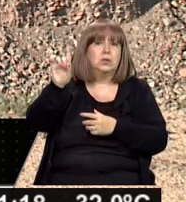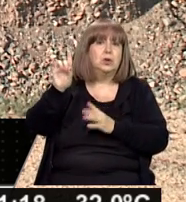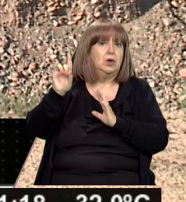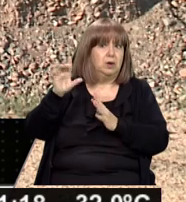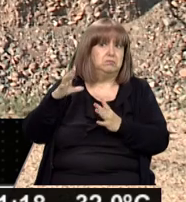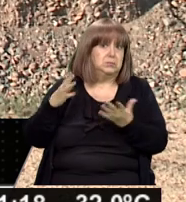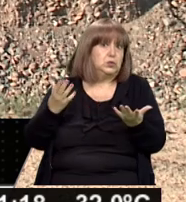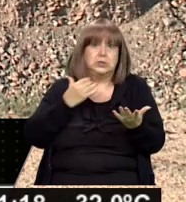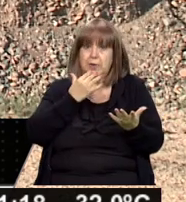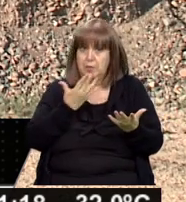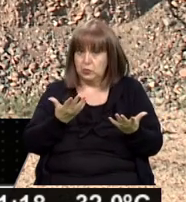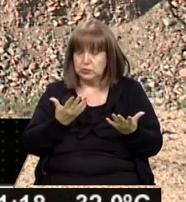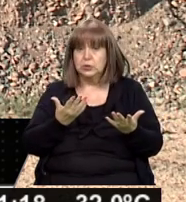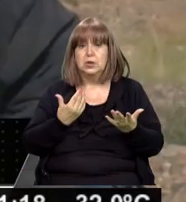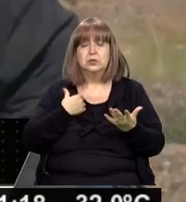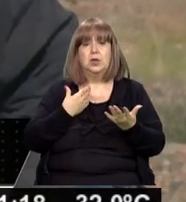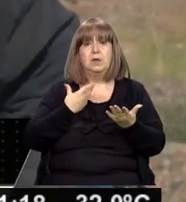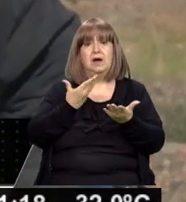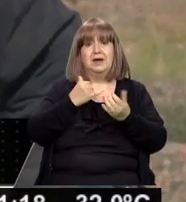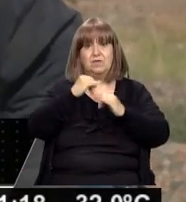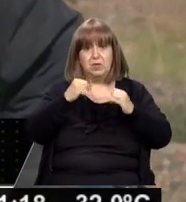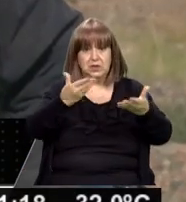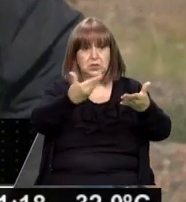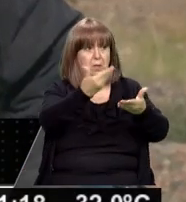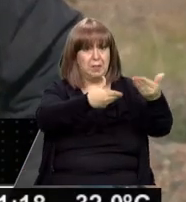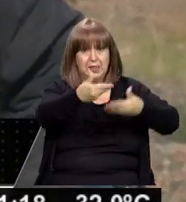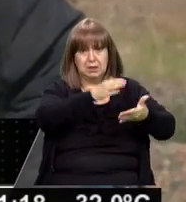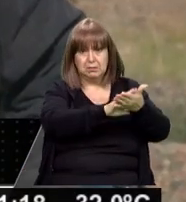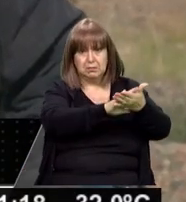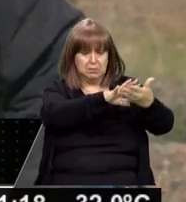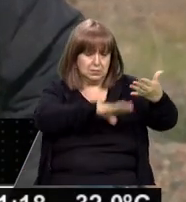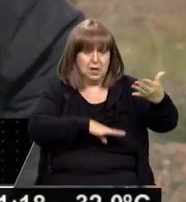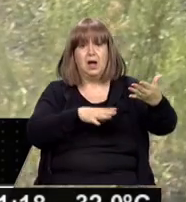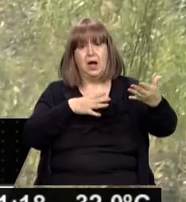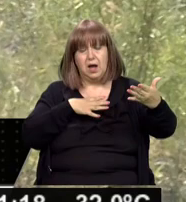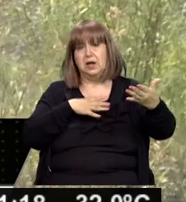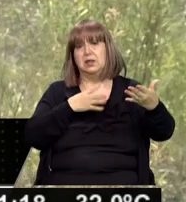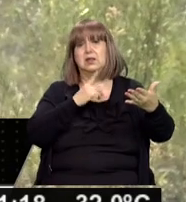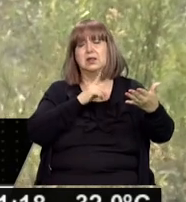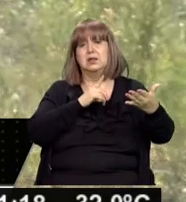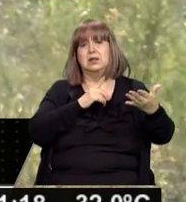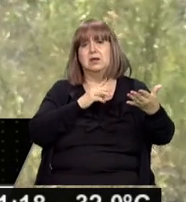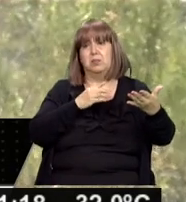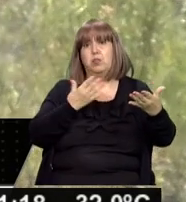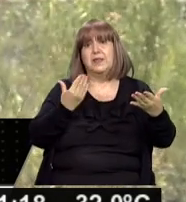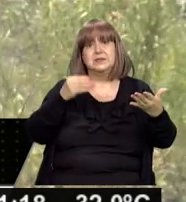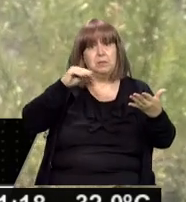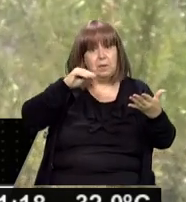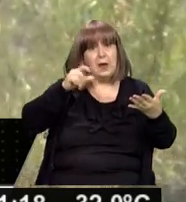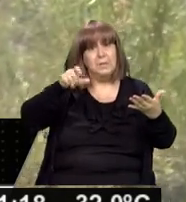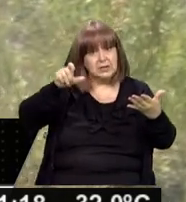mucha información de todo lo que hemos pedido y por lo tanto no voy a descartar que haya más intervinientes,